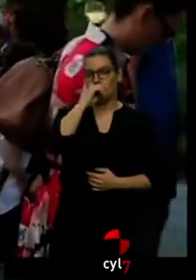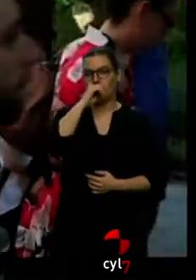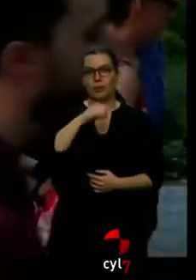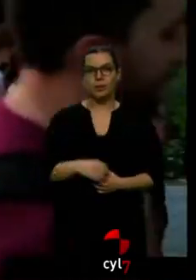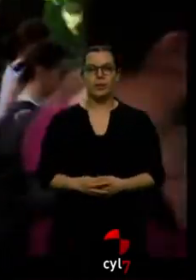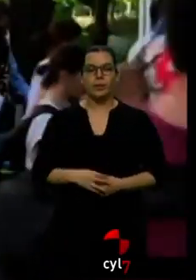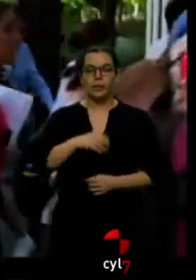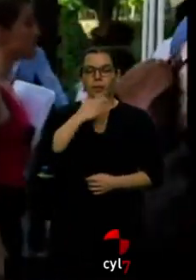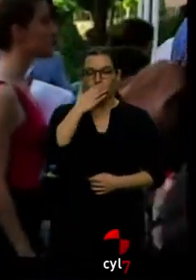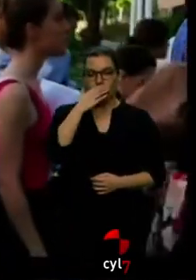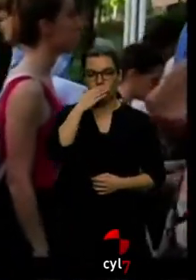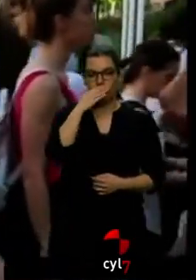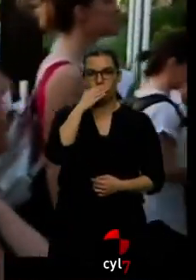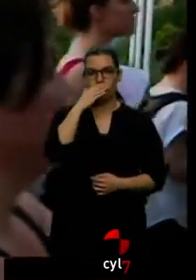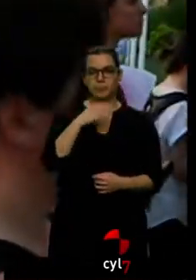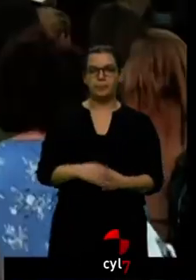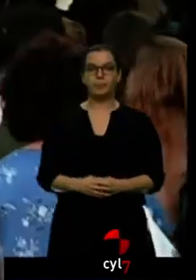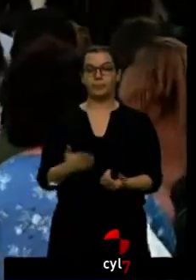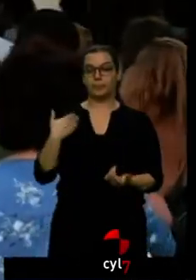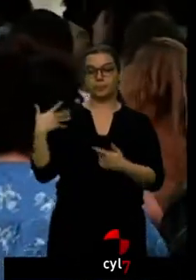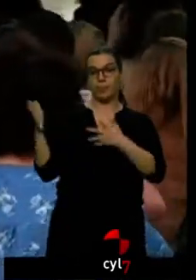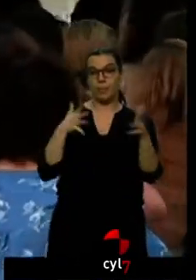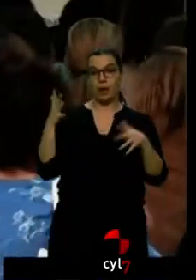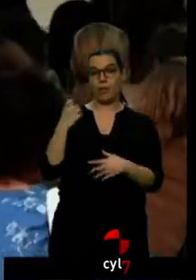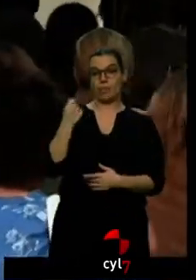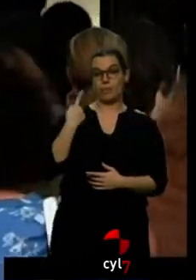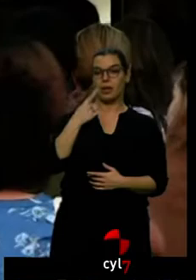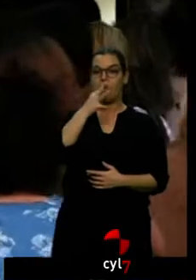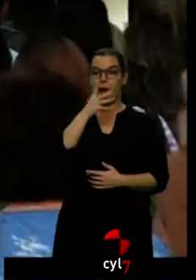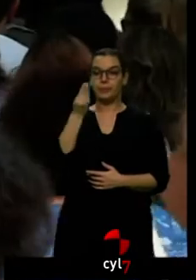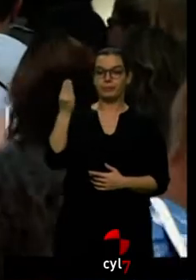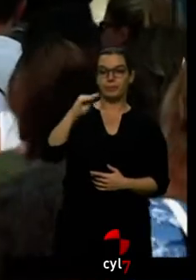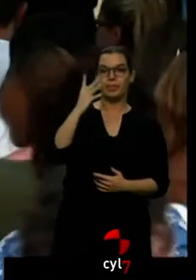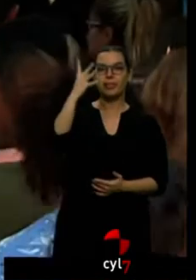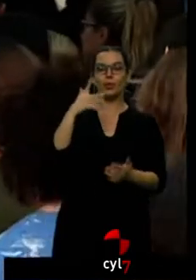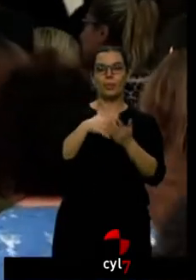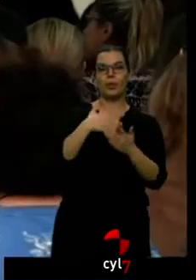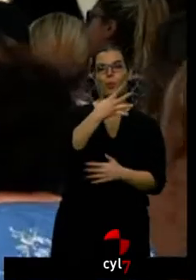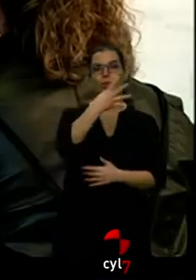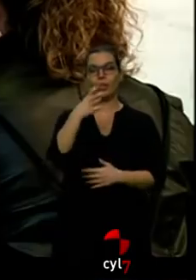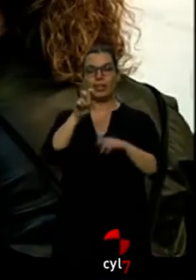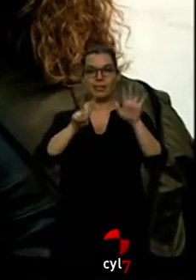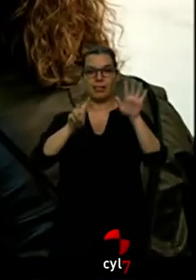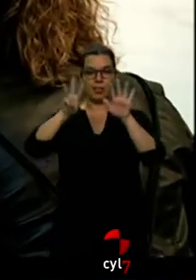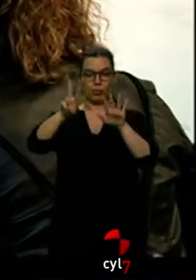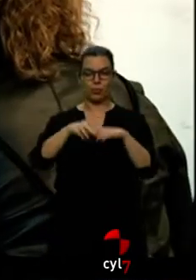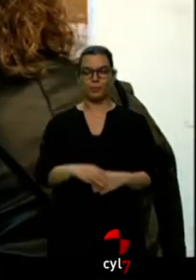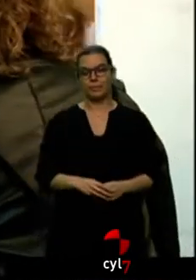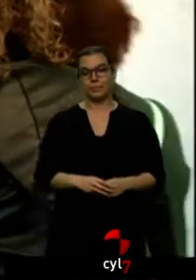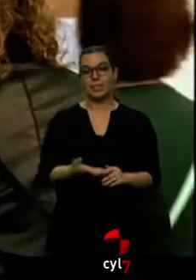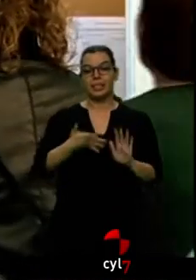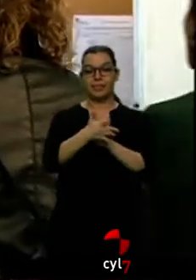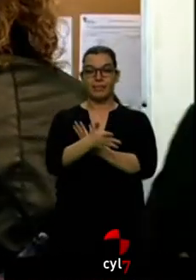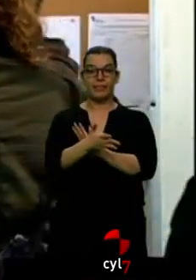El Gobierno suma a su oferta de mil plazas del pasado mes de marzo una hora de 5.478, lo que